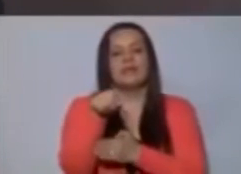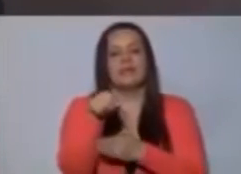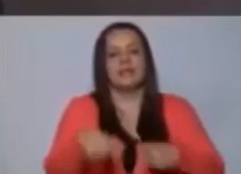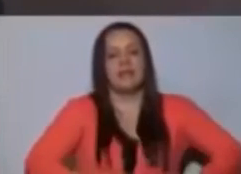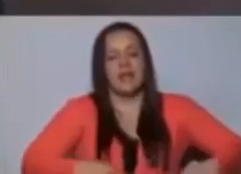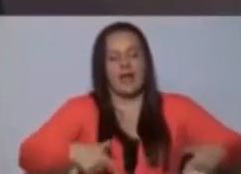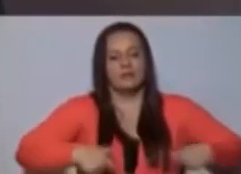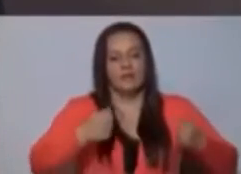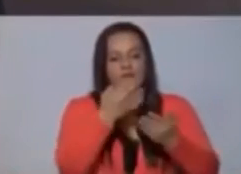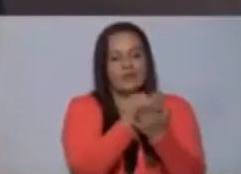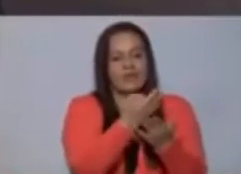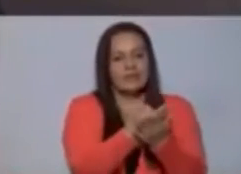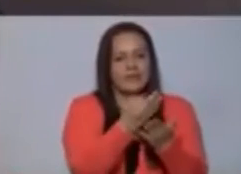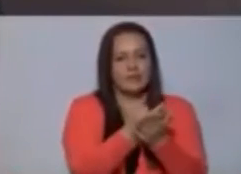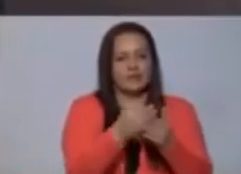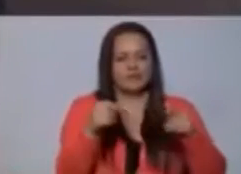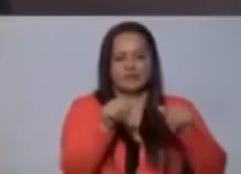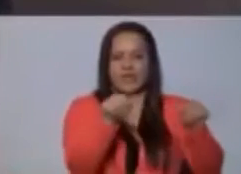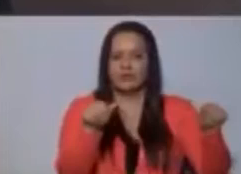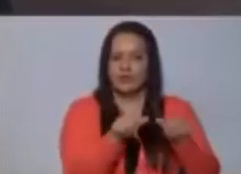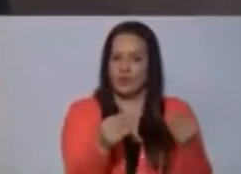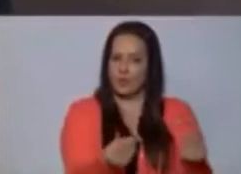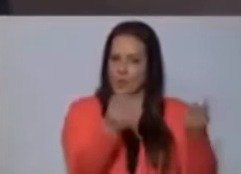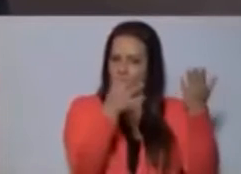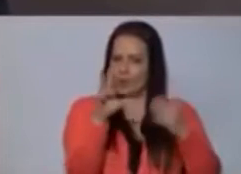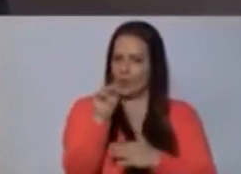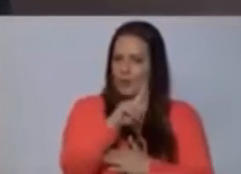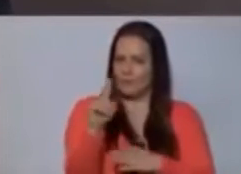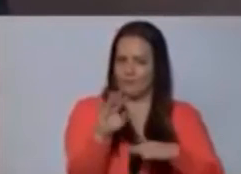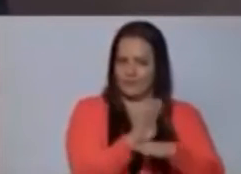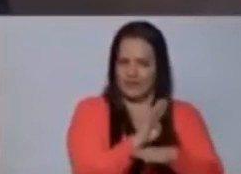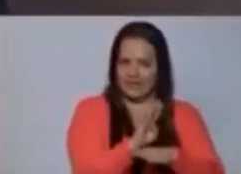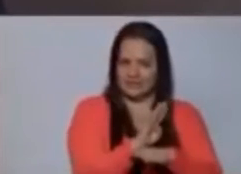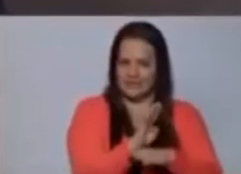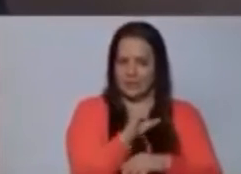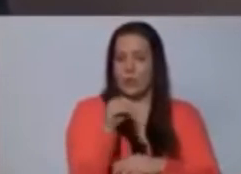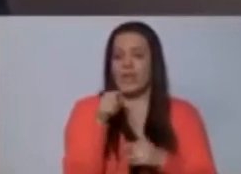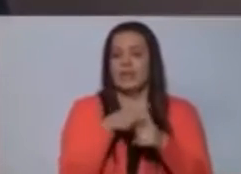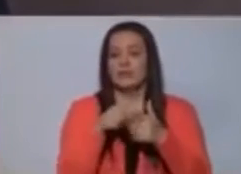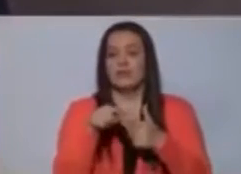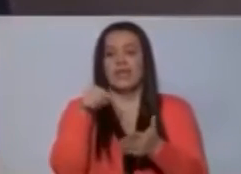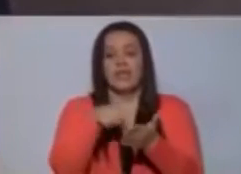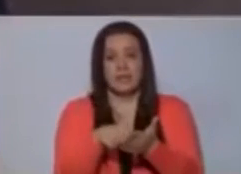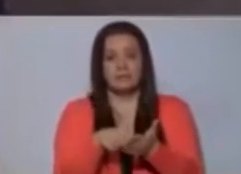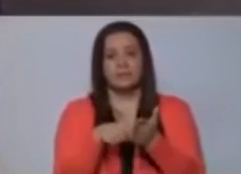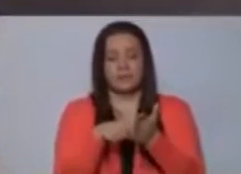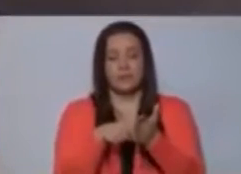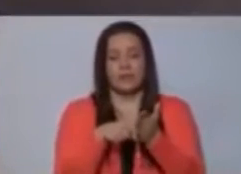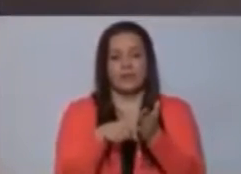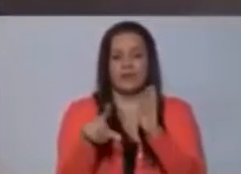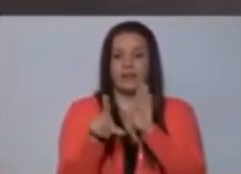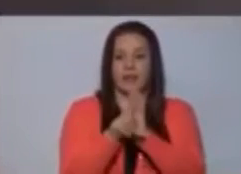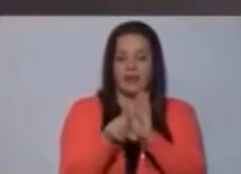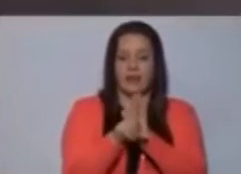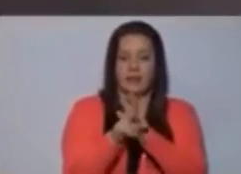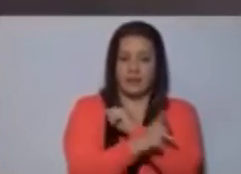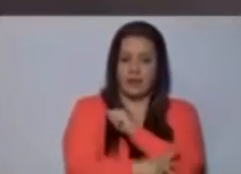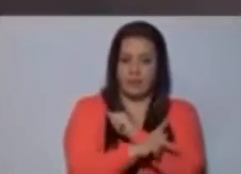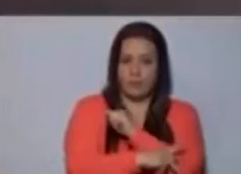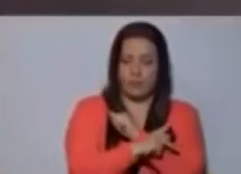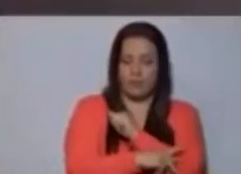financiero. Esto es ley de la República y esto es ley de la República que nosotros hicimos, esta Asamblea Legislativa hizo.